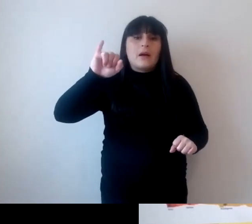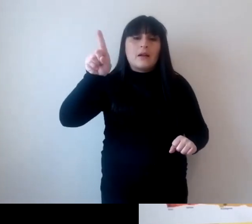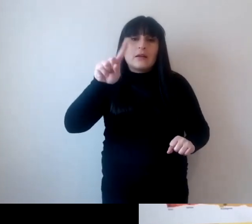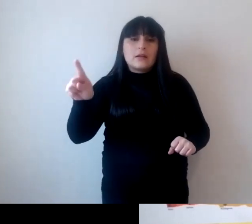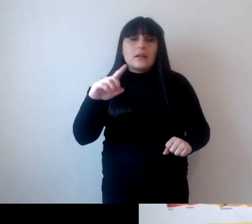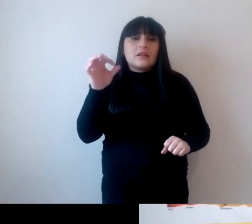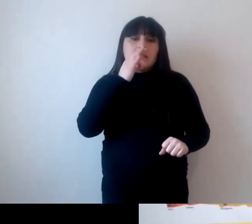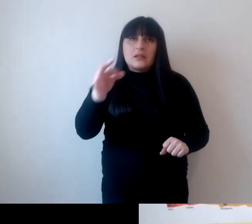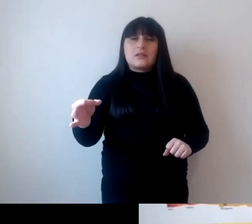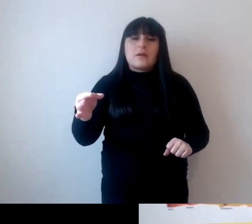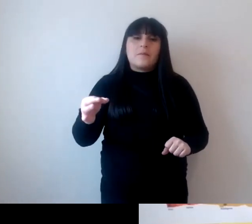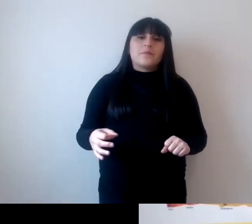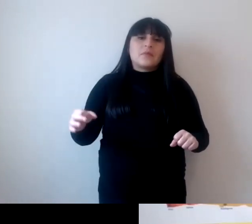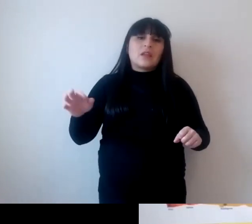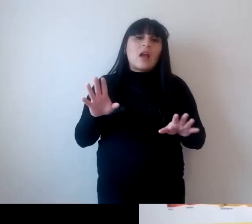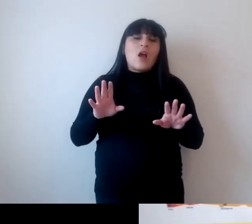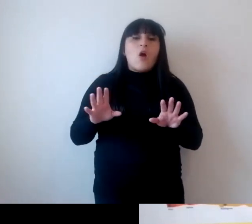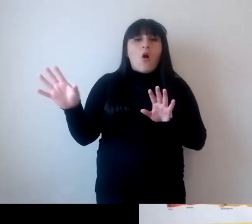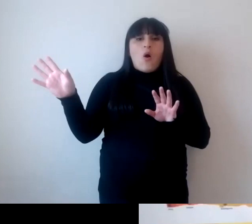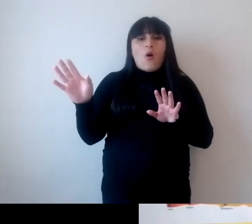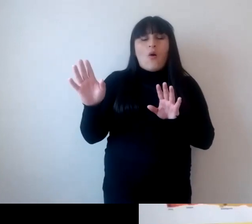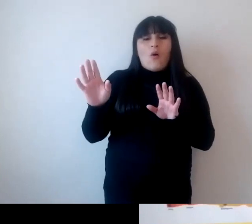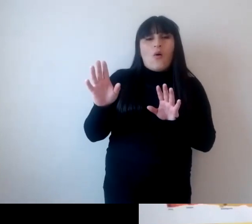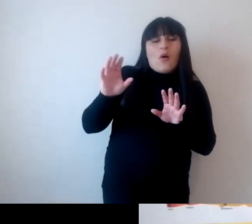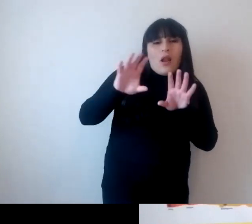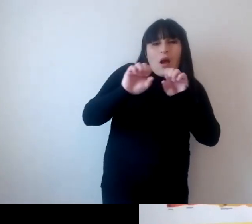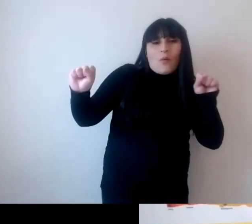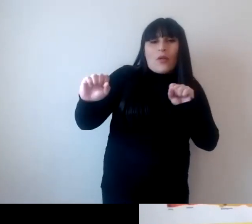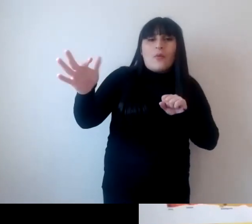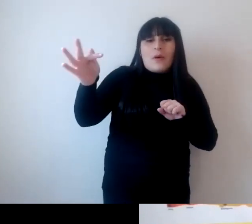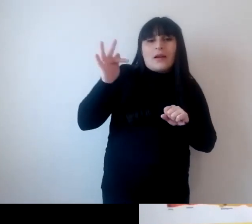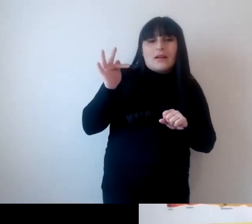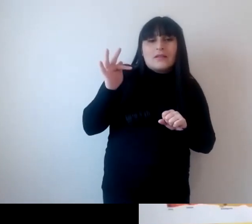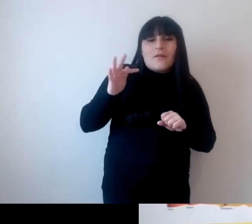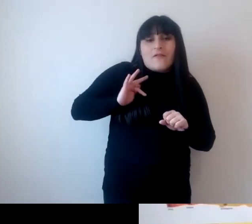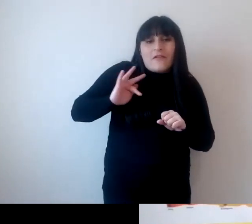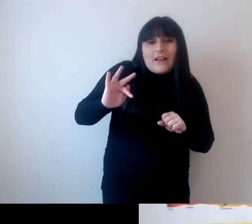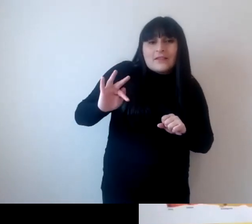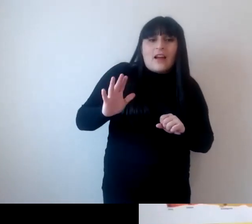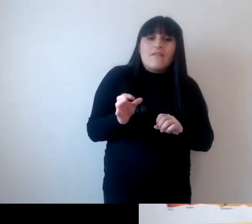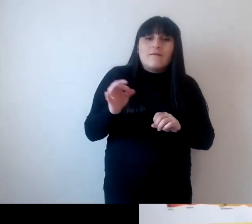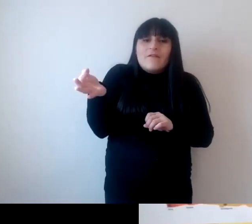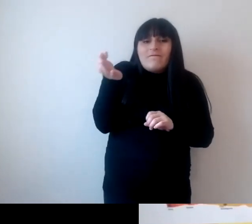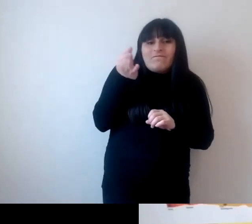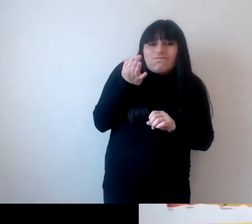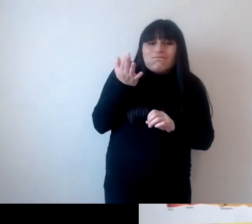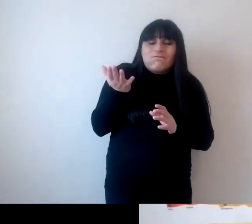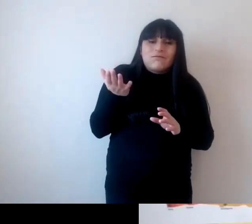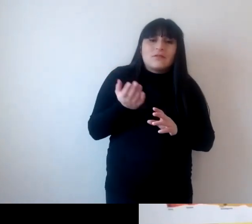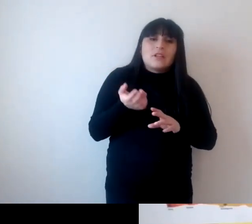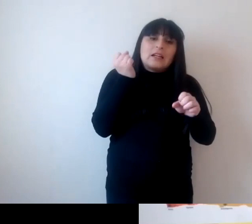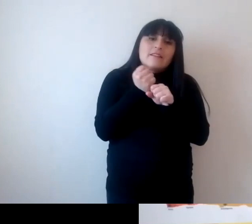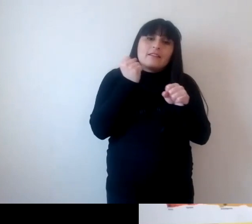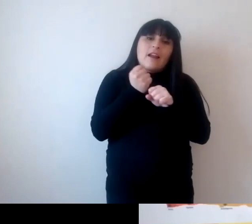a ser lo que defina las metas de ese objetivo es decir el grado y medio pero después vamos al objetivo no recuerdo ahora cuál es el de trabajo y